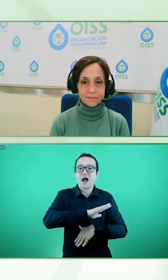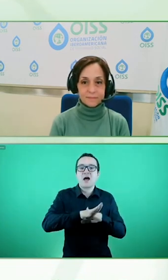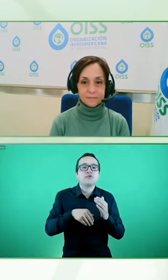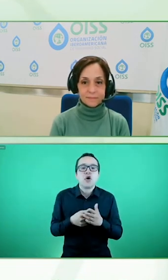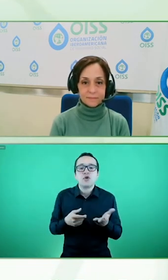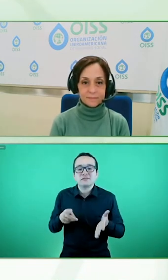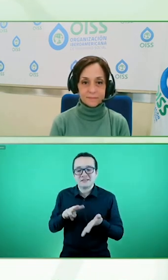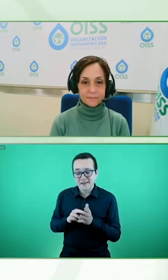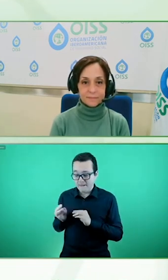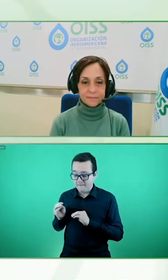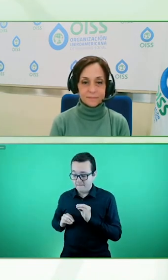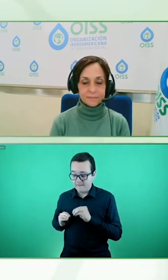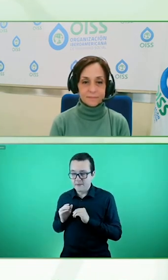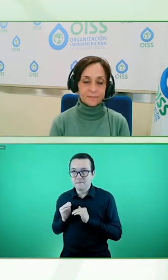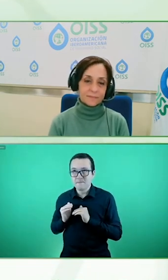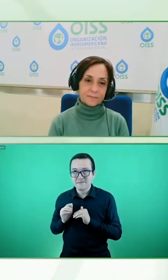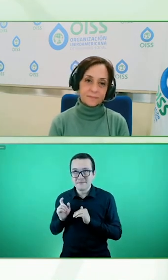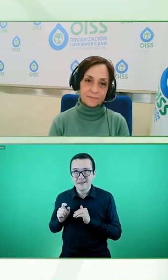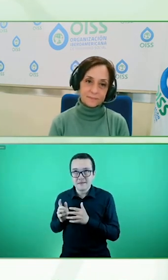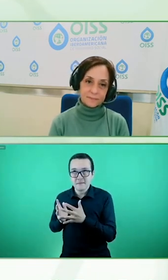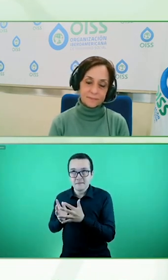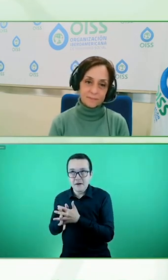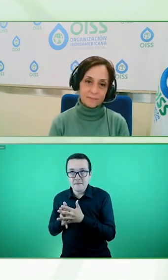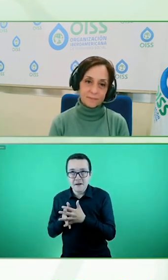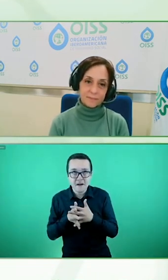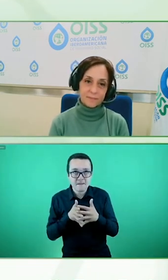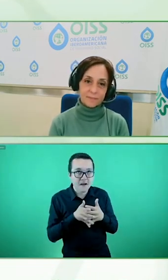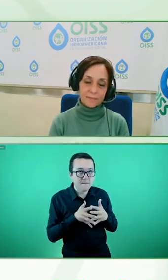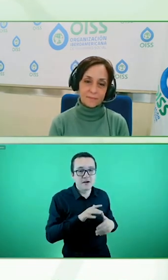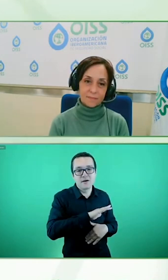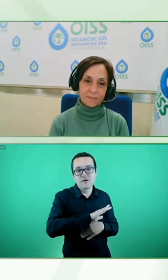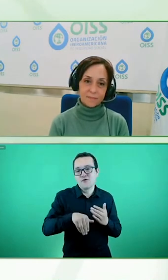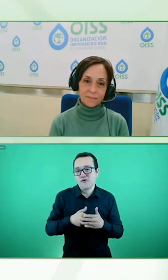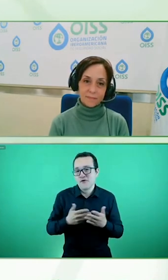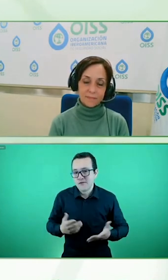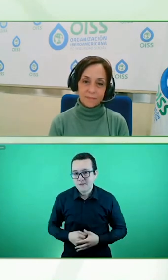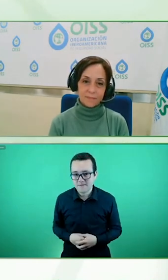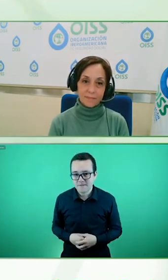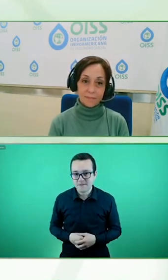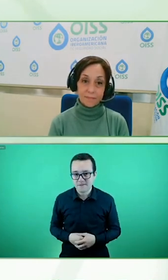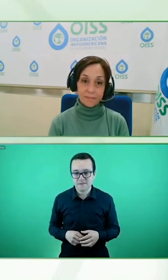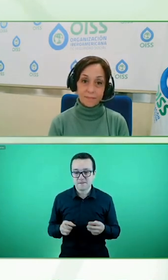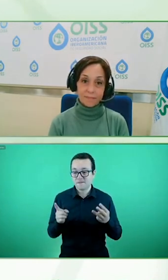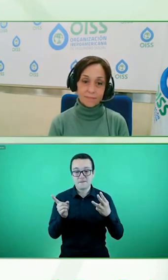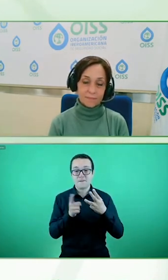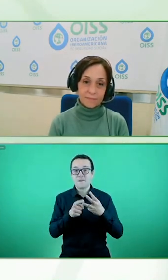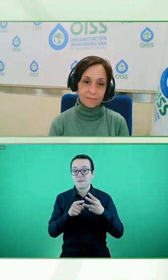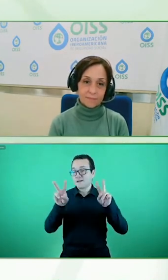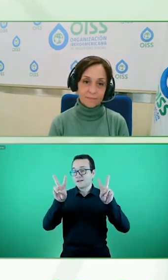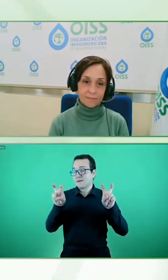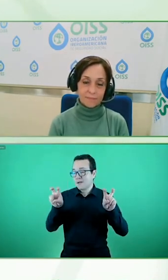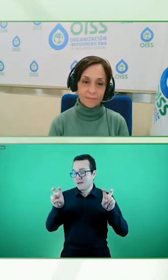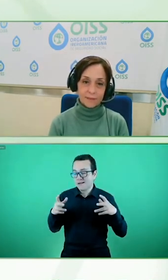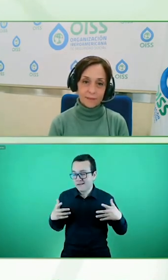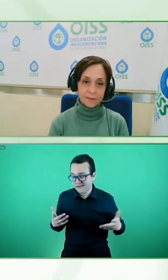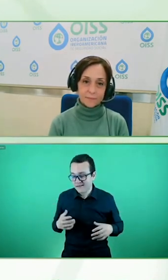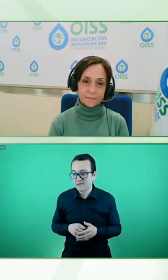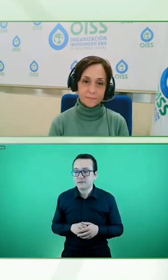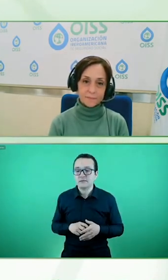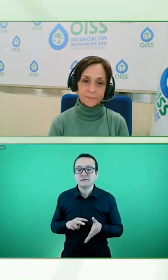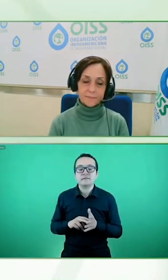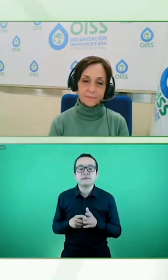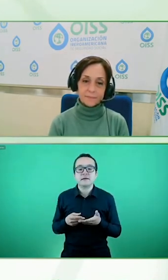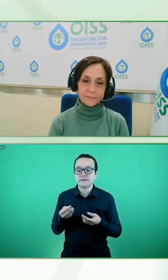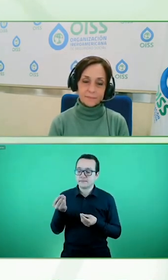para todos y que sea universal. Y el tercer tema que quería decir es un poco el tema del financiamiento, la financiación de